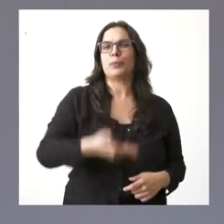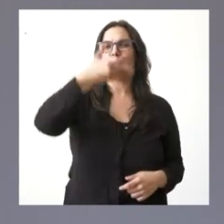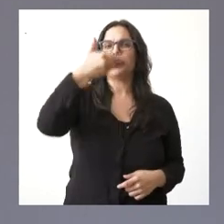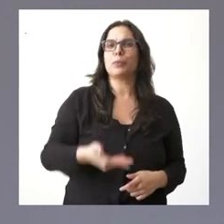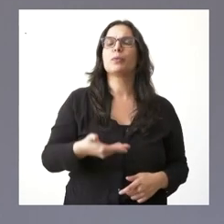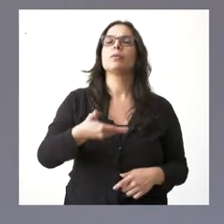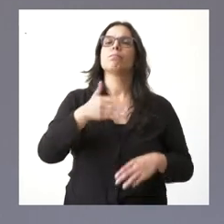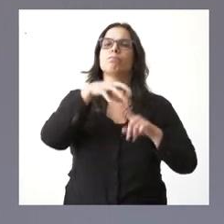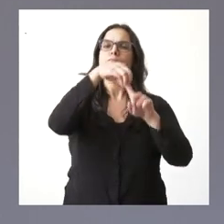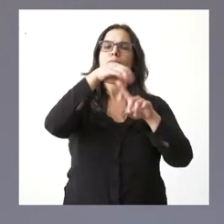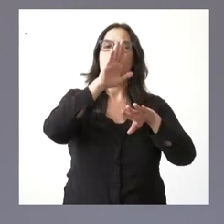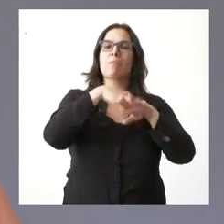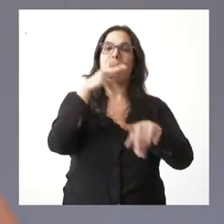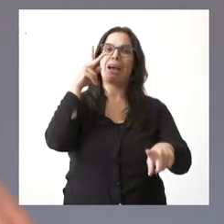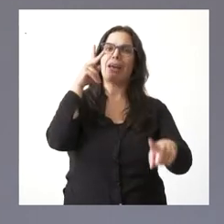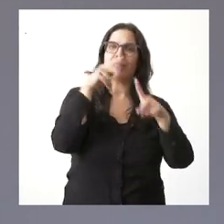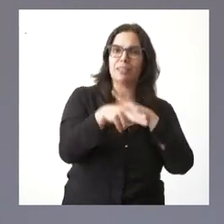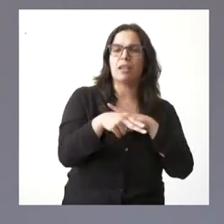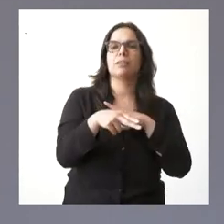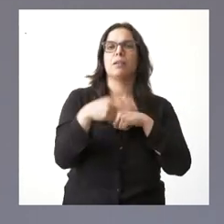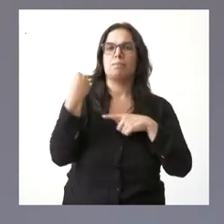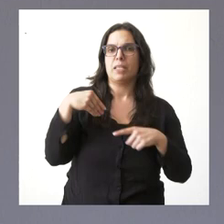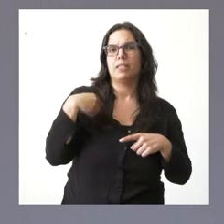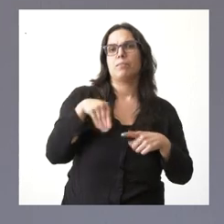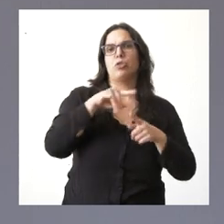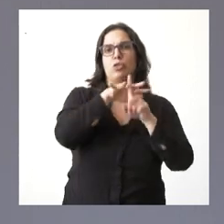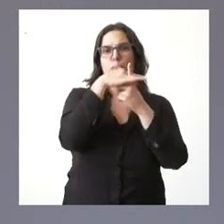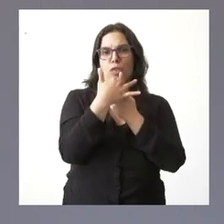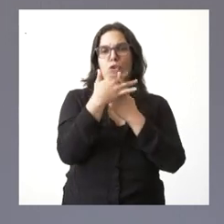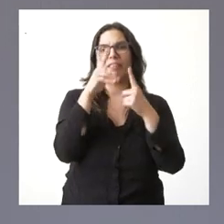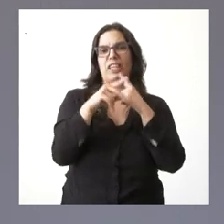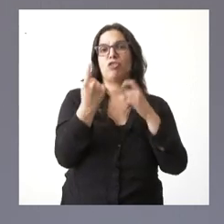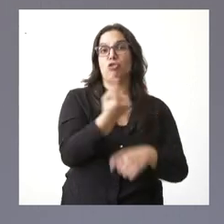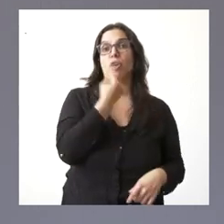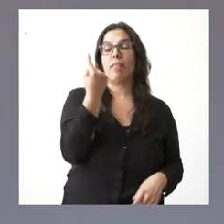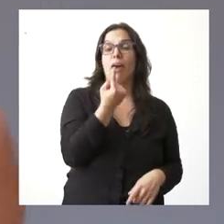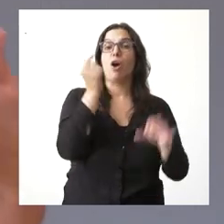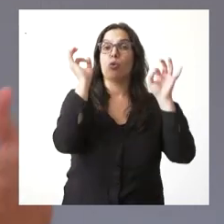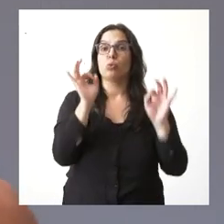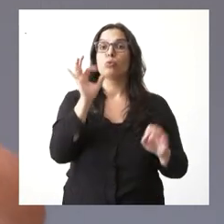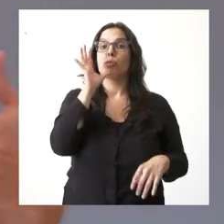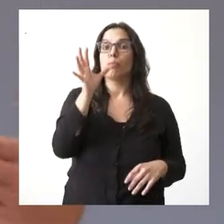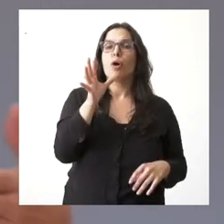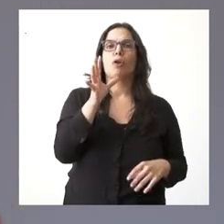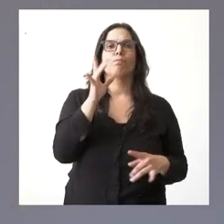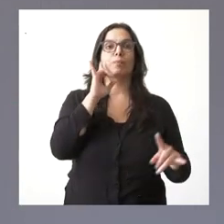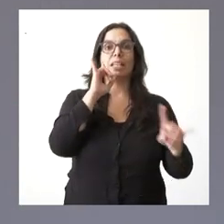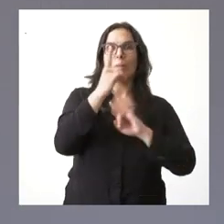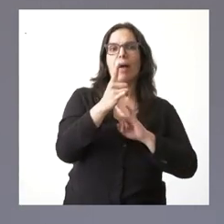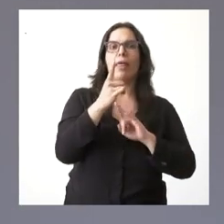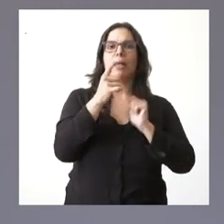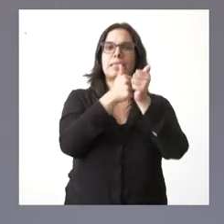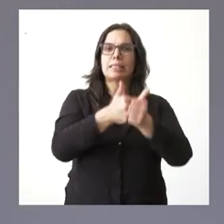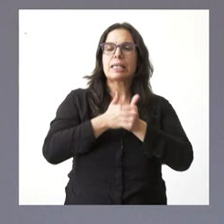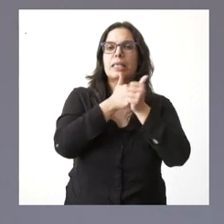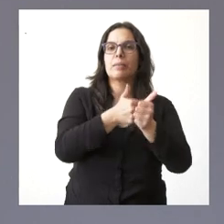se iba a apoyar este plan de soledad. Debido precisamente a esas llamadas, a ese seguimiento, no es